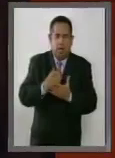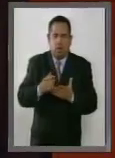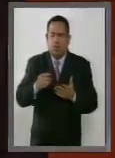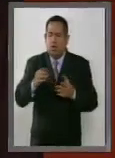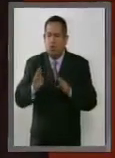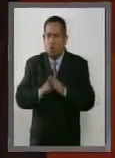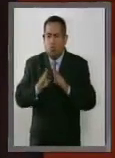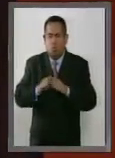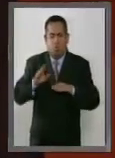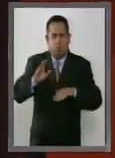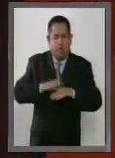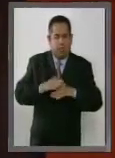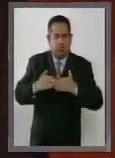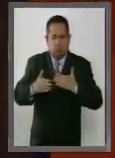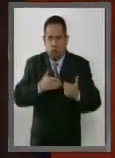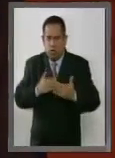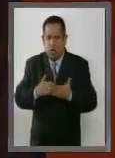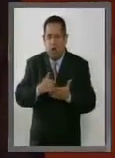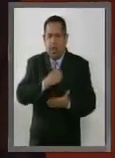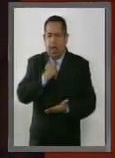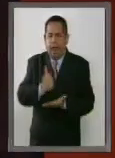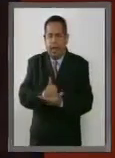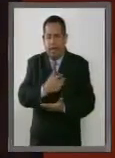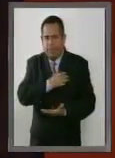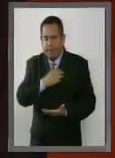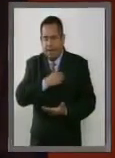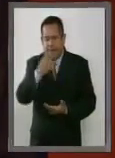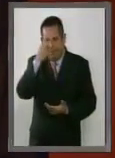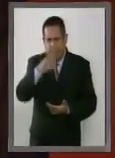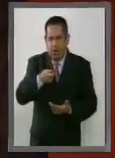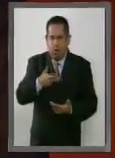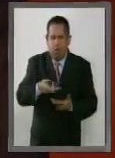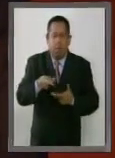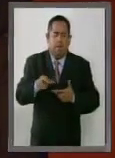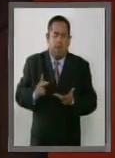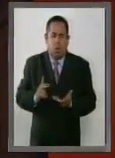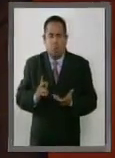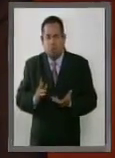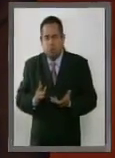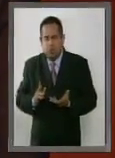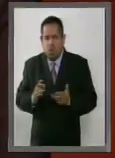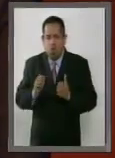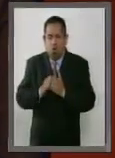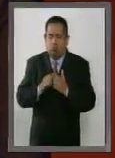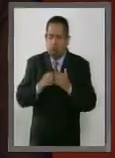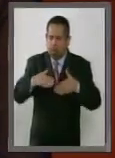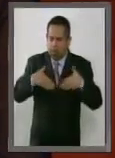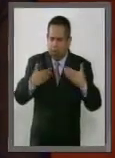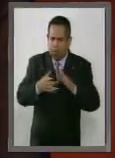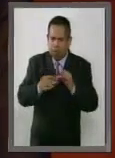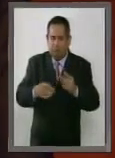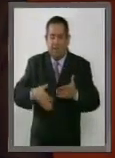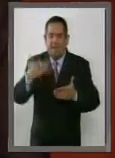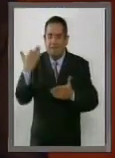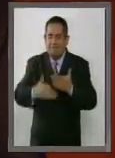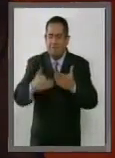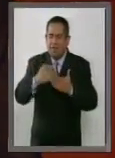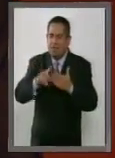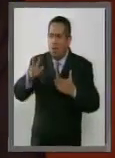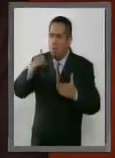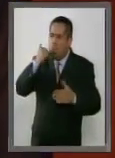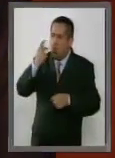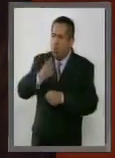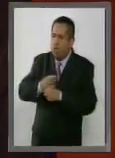vanguardista modelo de capital de la República. Pero hay que decirlo con todas sus letras. Faltó voluntad